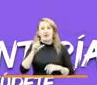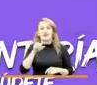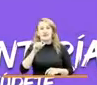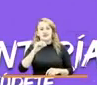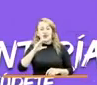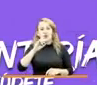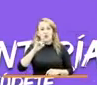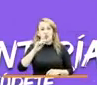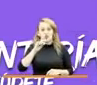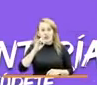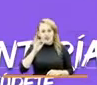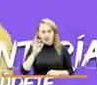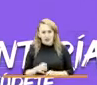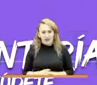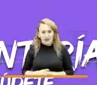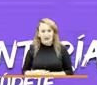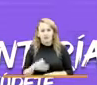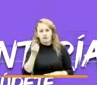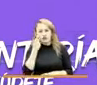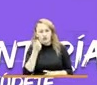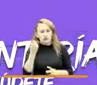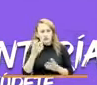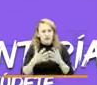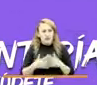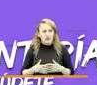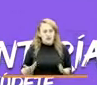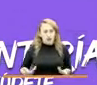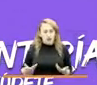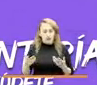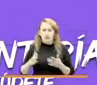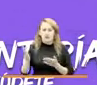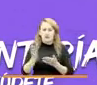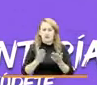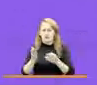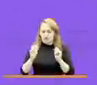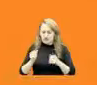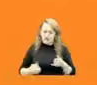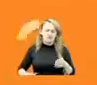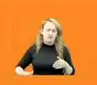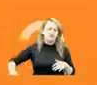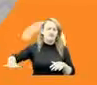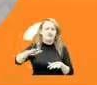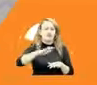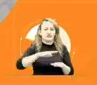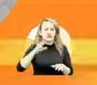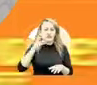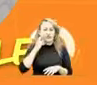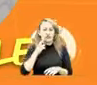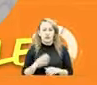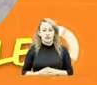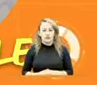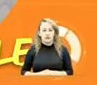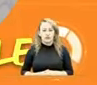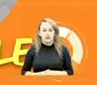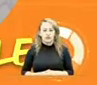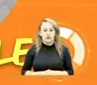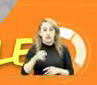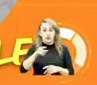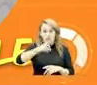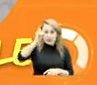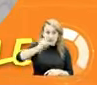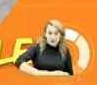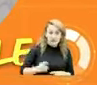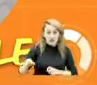mecanismos que nos ayuden para expandir nuestro servicio a todo el departamento del Chocó. Sacúdete si esa es tu decisión.